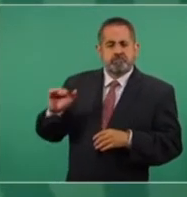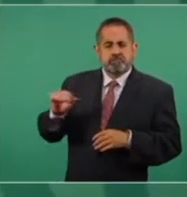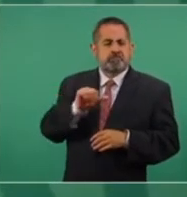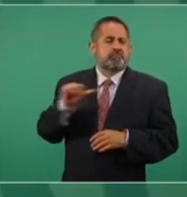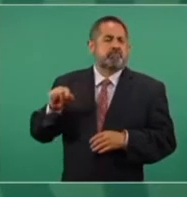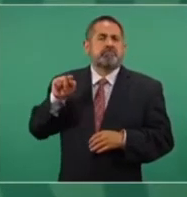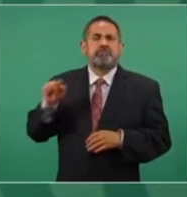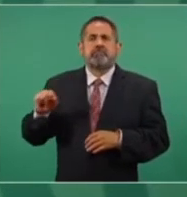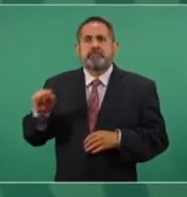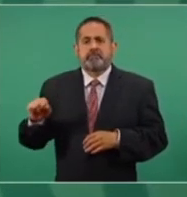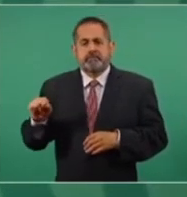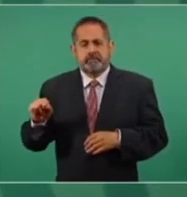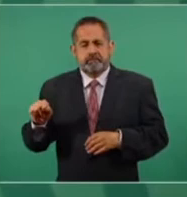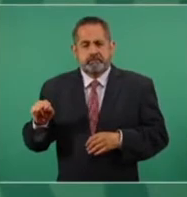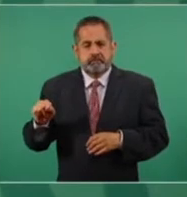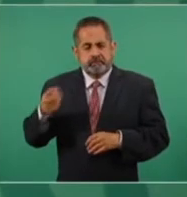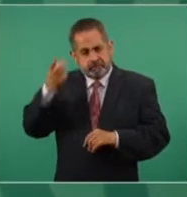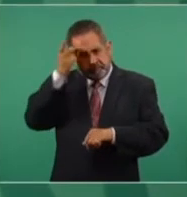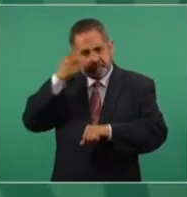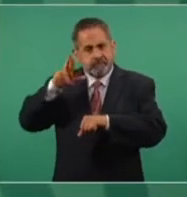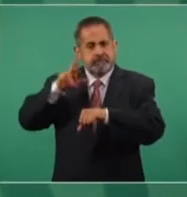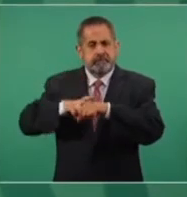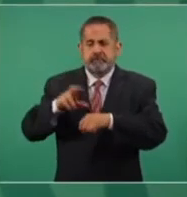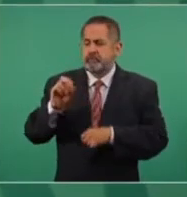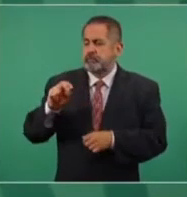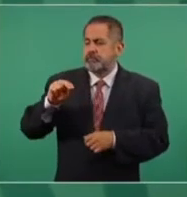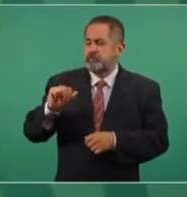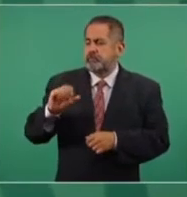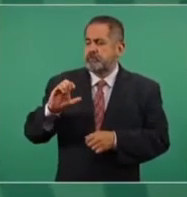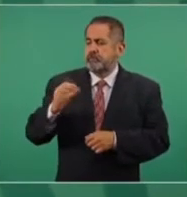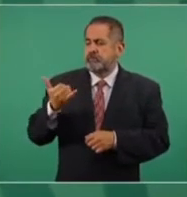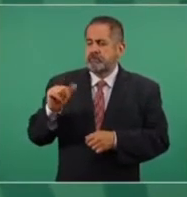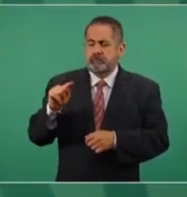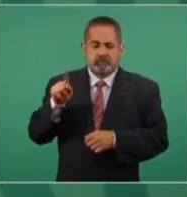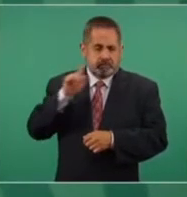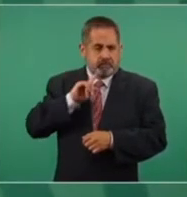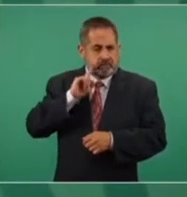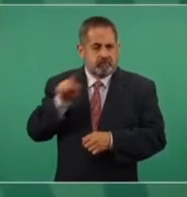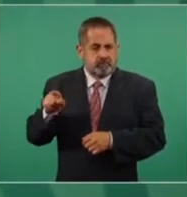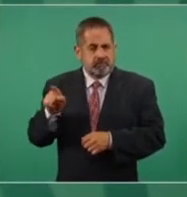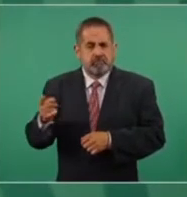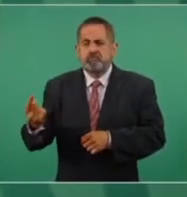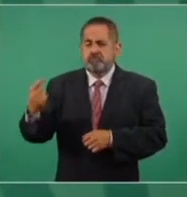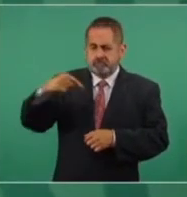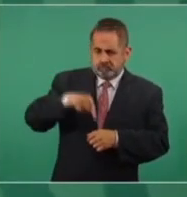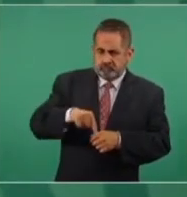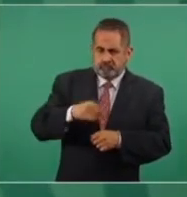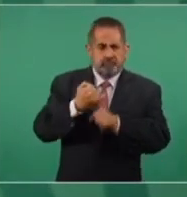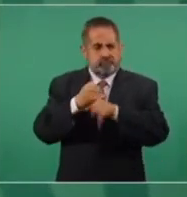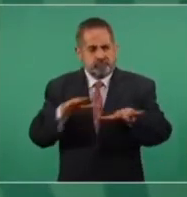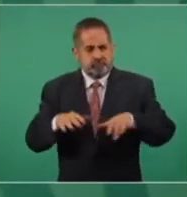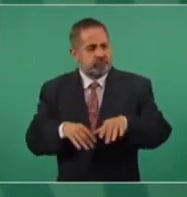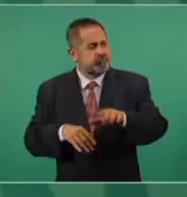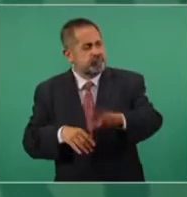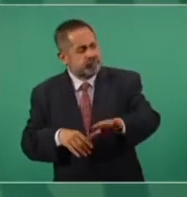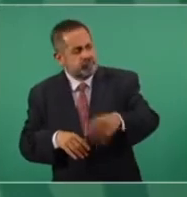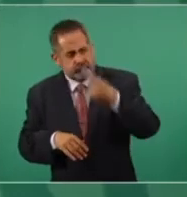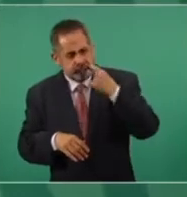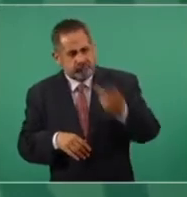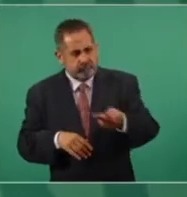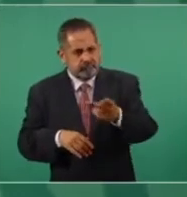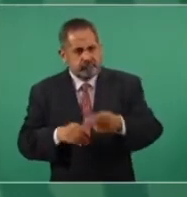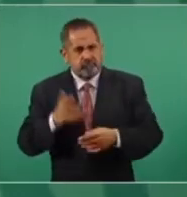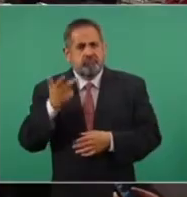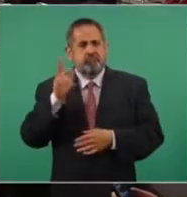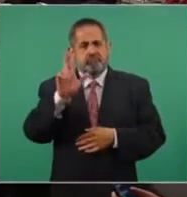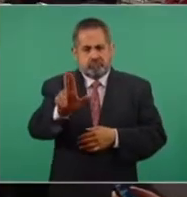la directora del Conacyt que nos informe, a ver si lo hacemos el